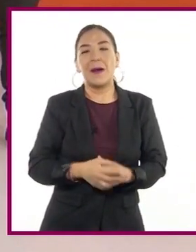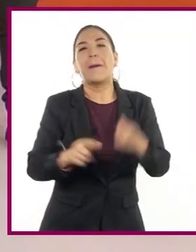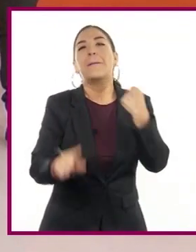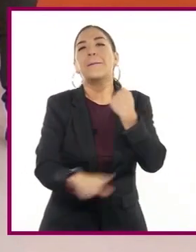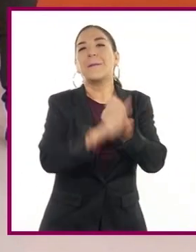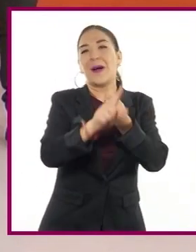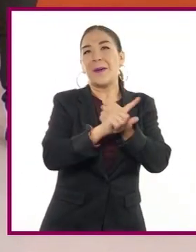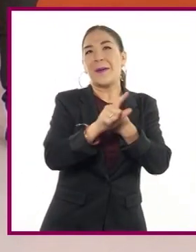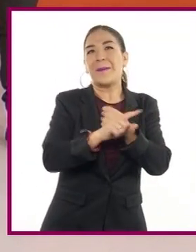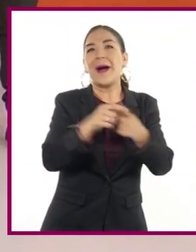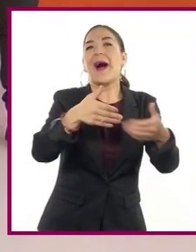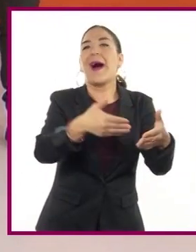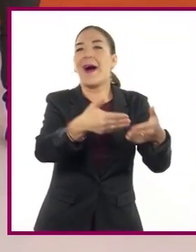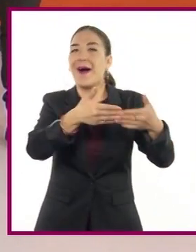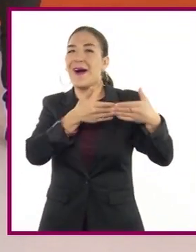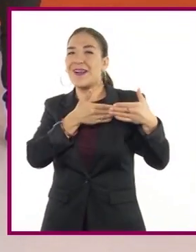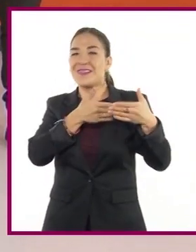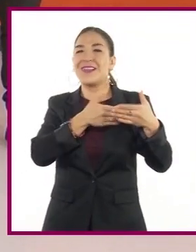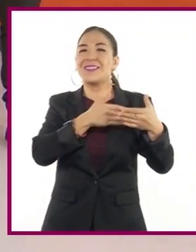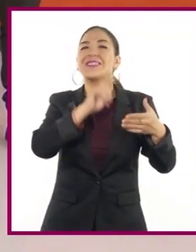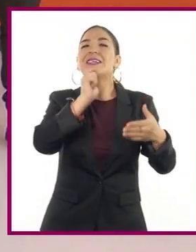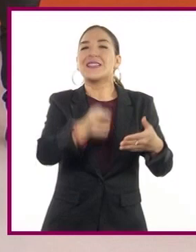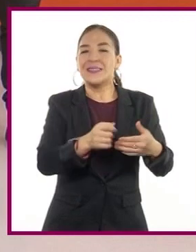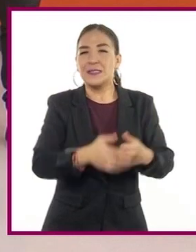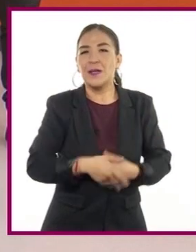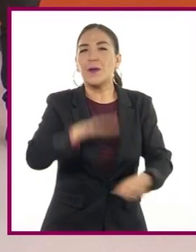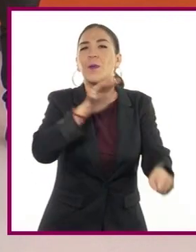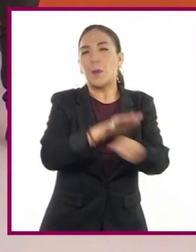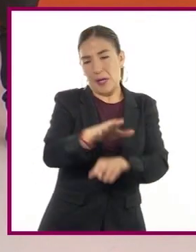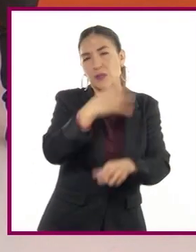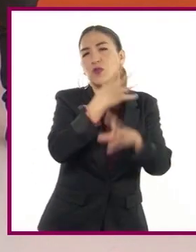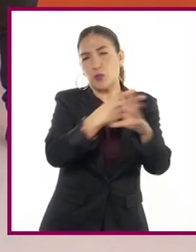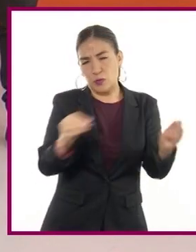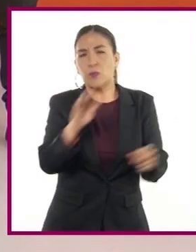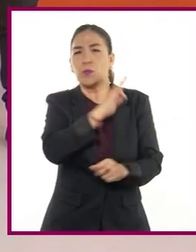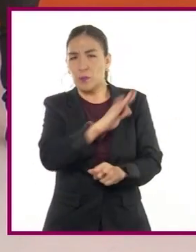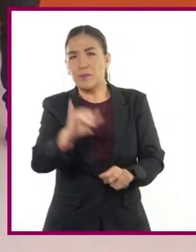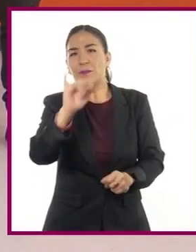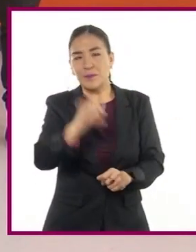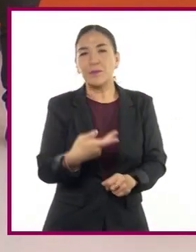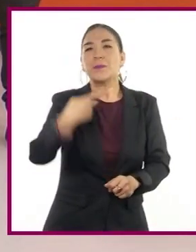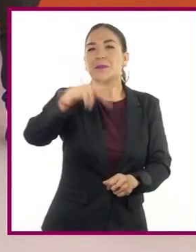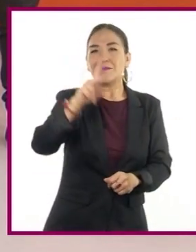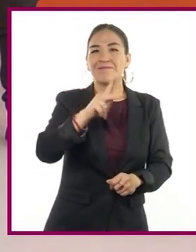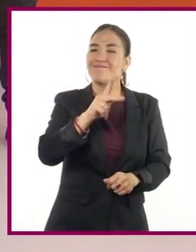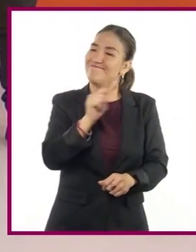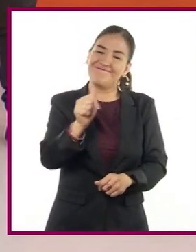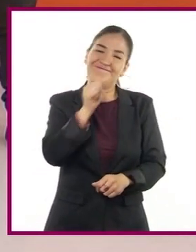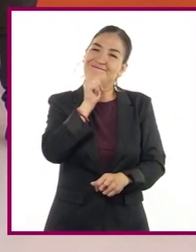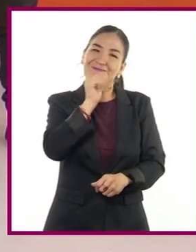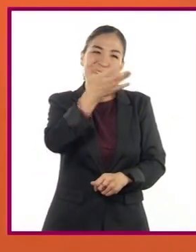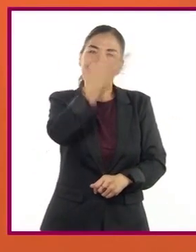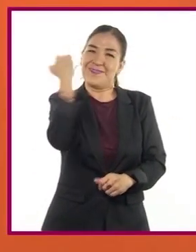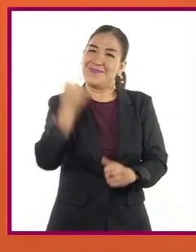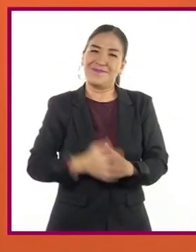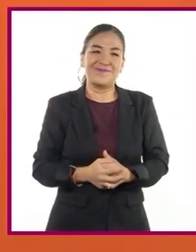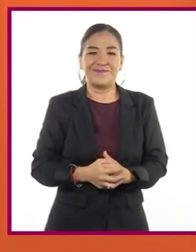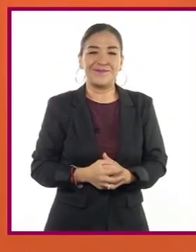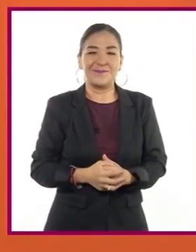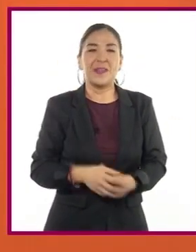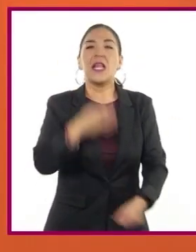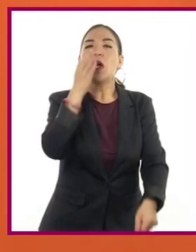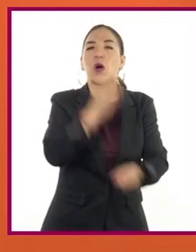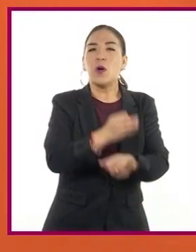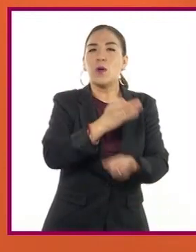problema. Podría ser una de nuestras soluciones técnicas, pero aún no lo sabemos. Por el